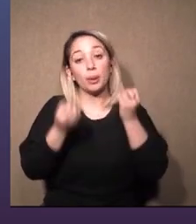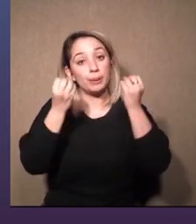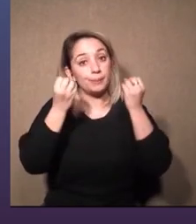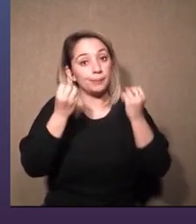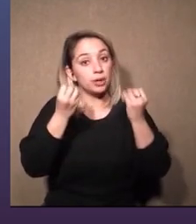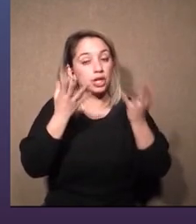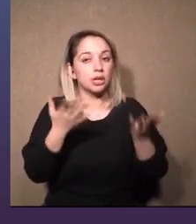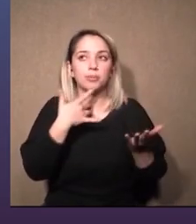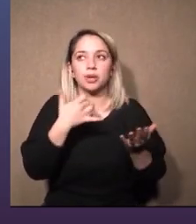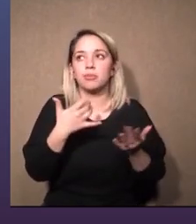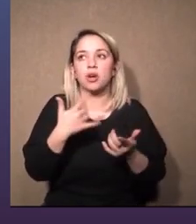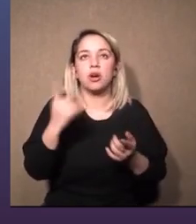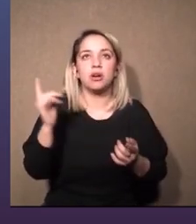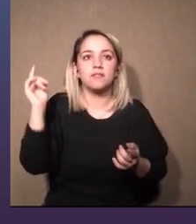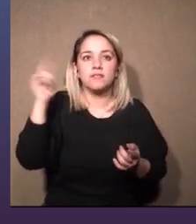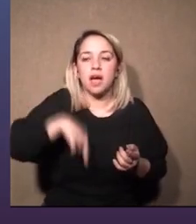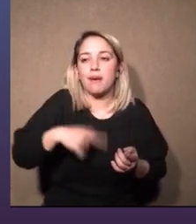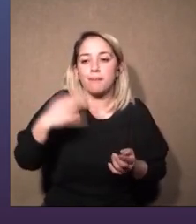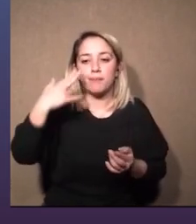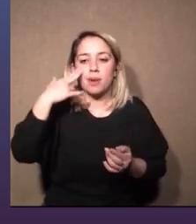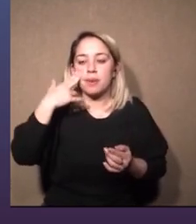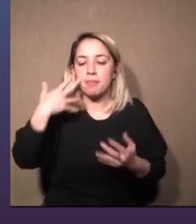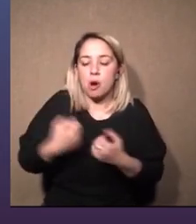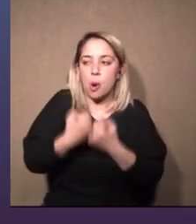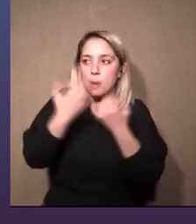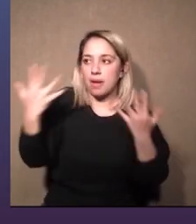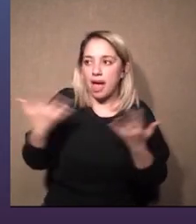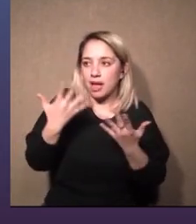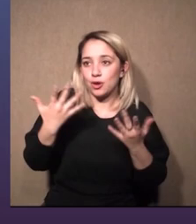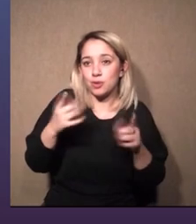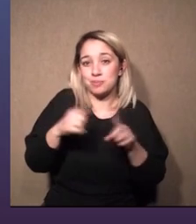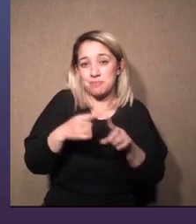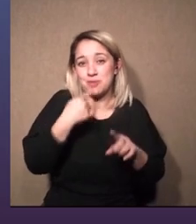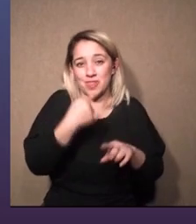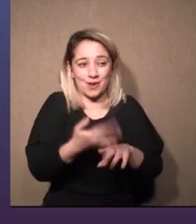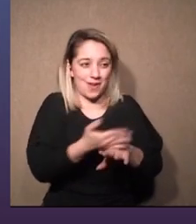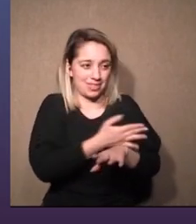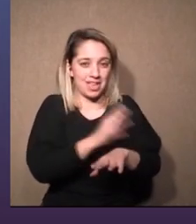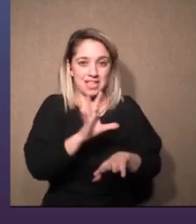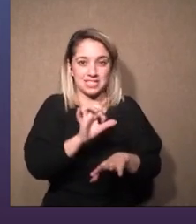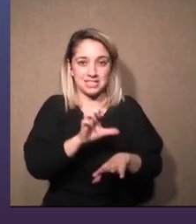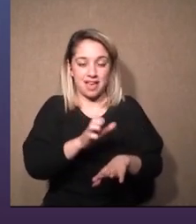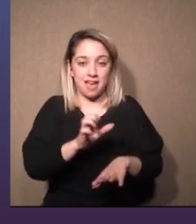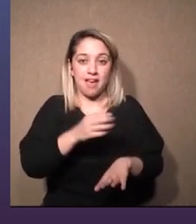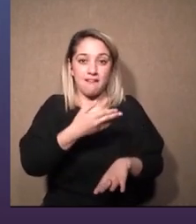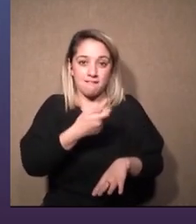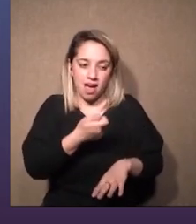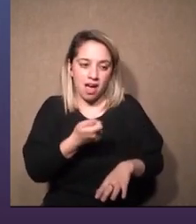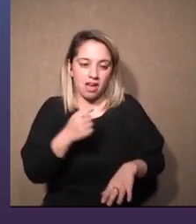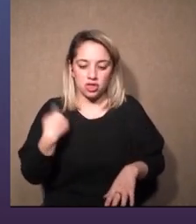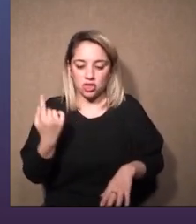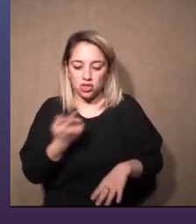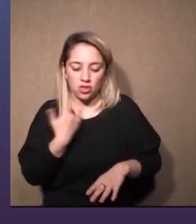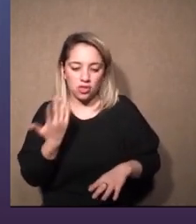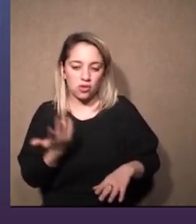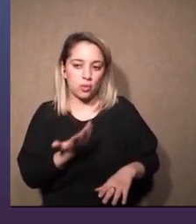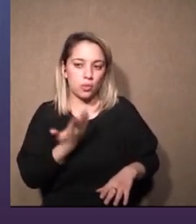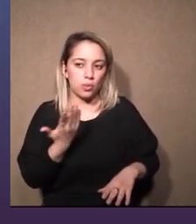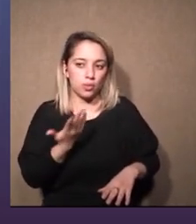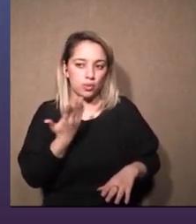existe el imprevisto como bien dijo Seba todos tendemos de alguna manera digamos